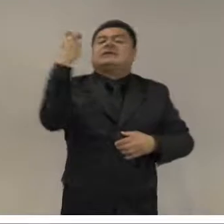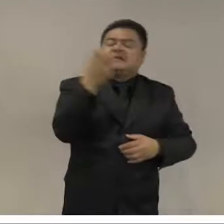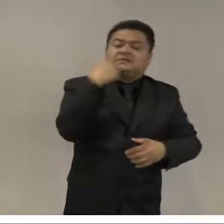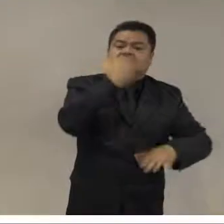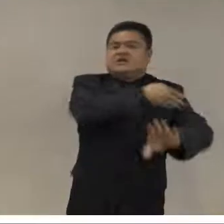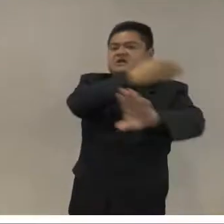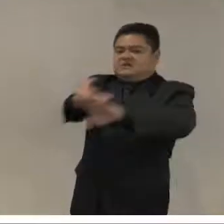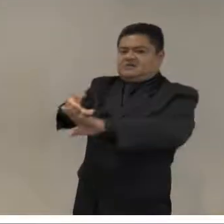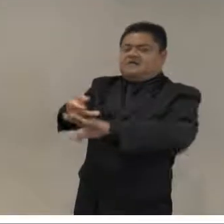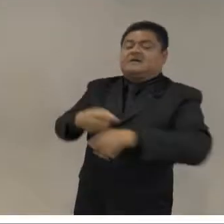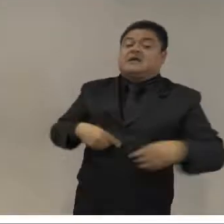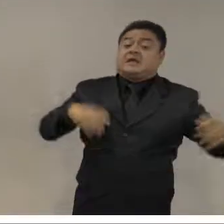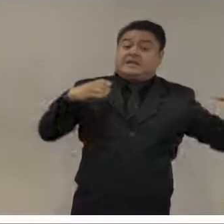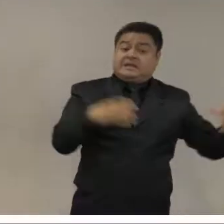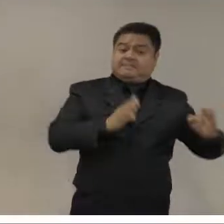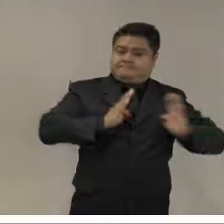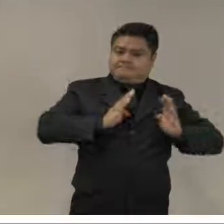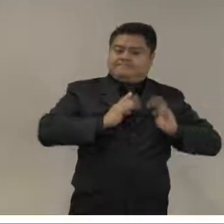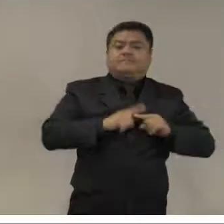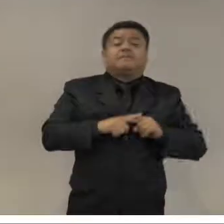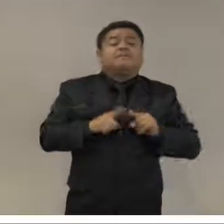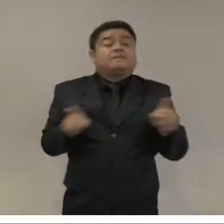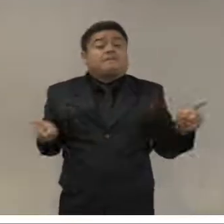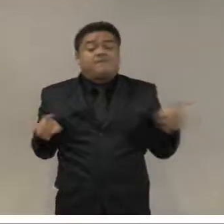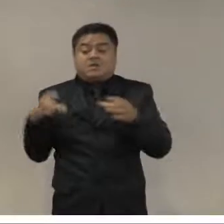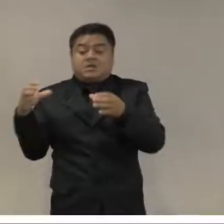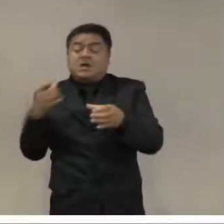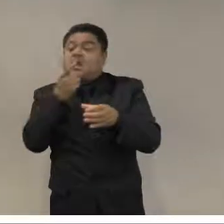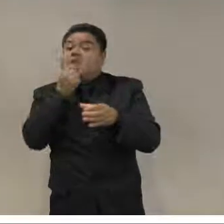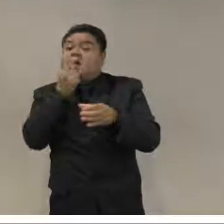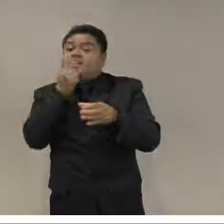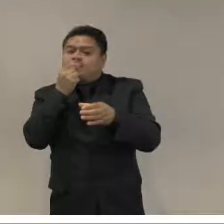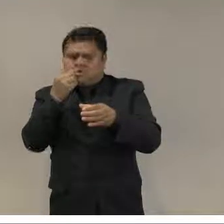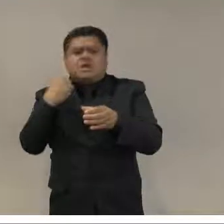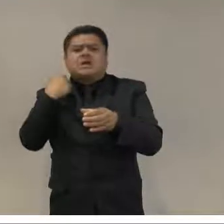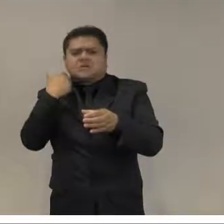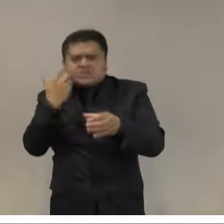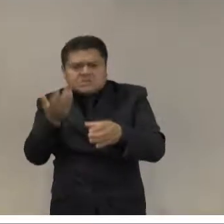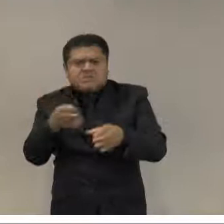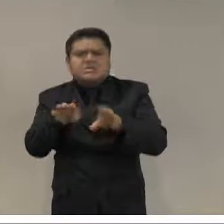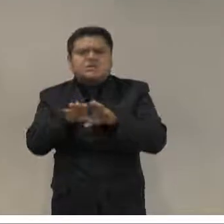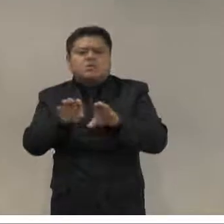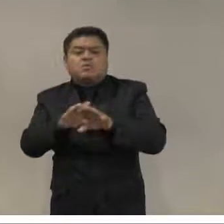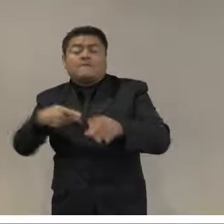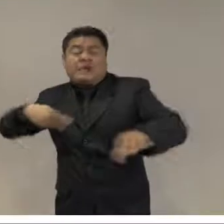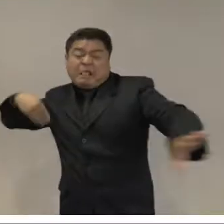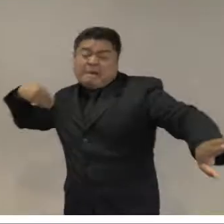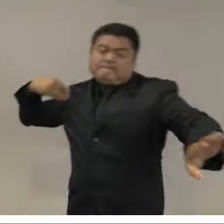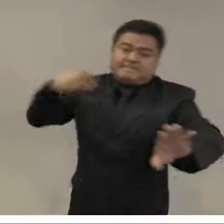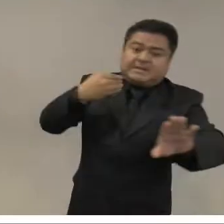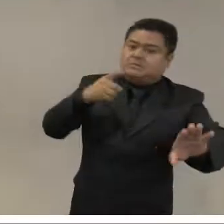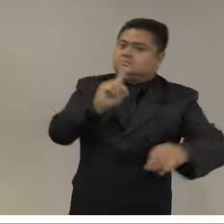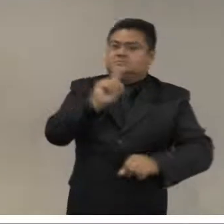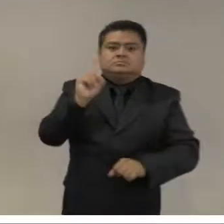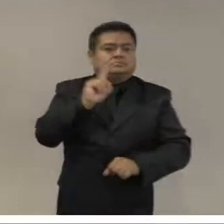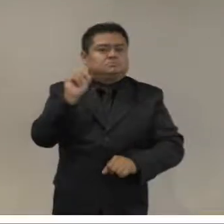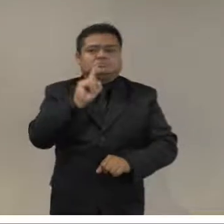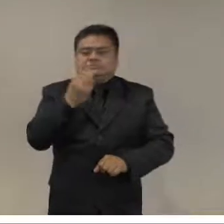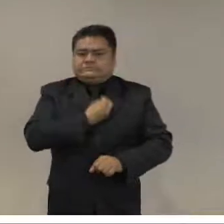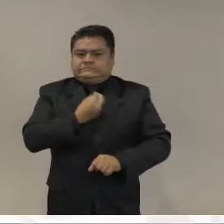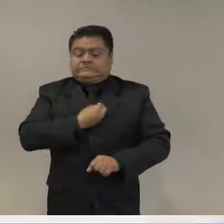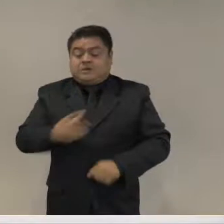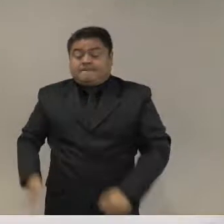mínimo uso de fuerza y violencia. Si una gente tiene que disparar su arma, es visto como un poco abnormal,